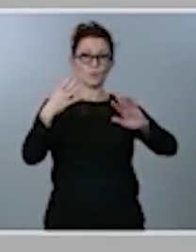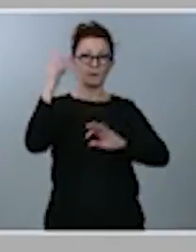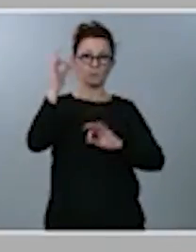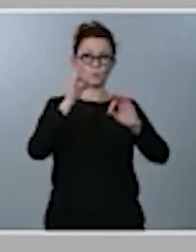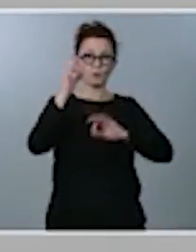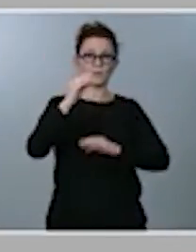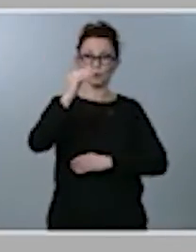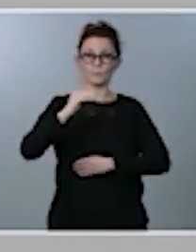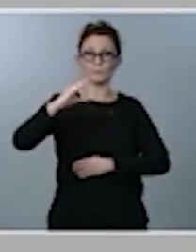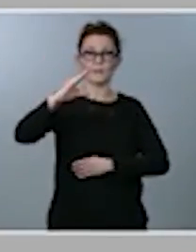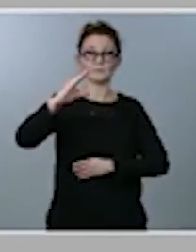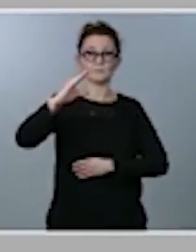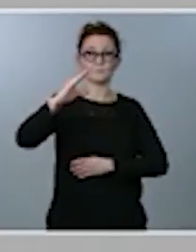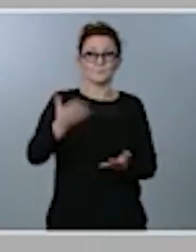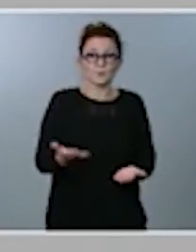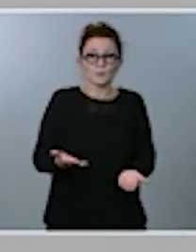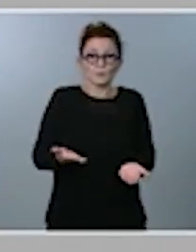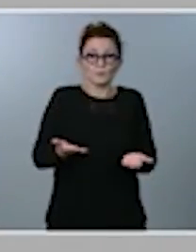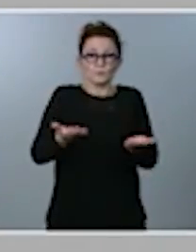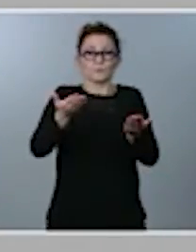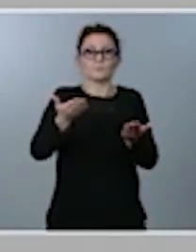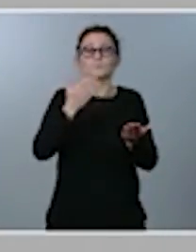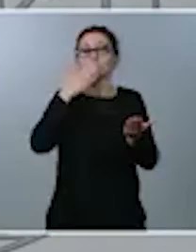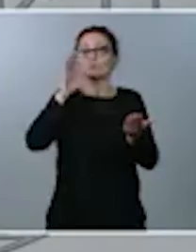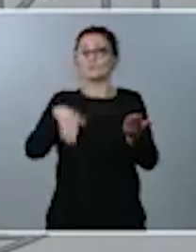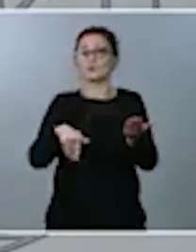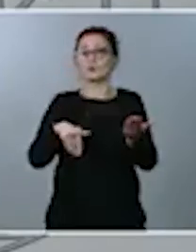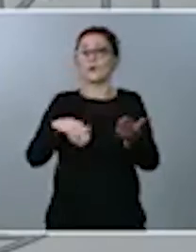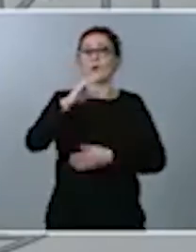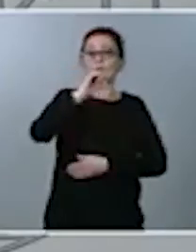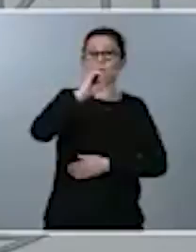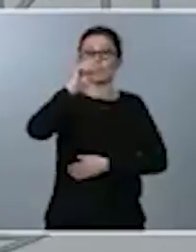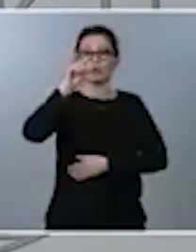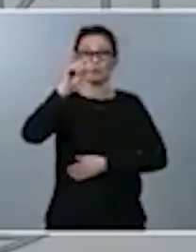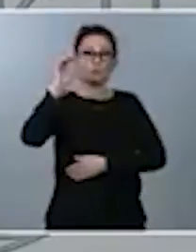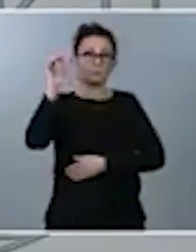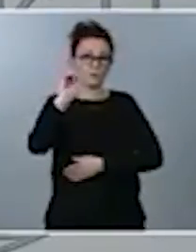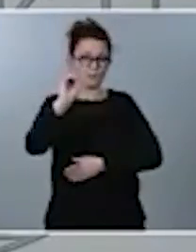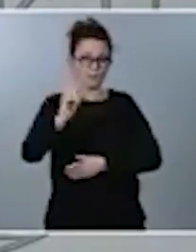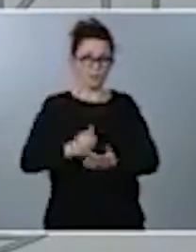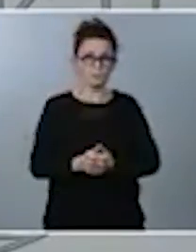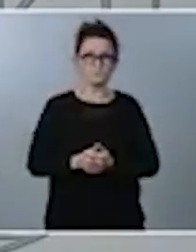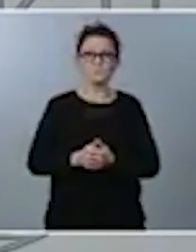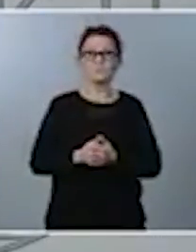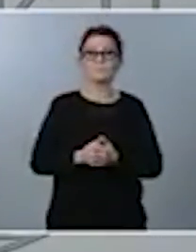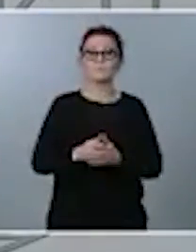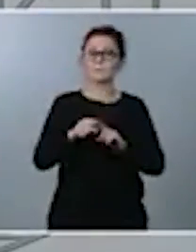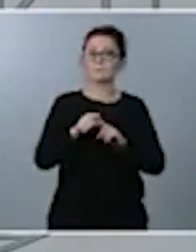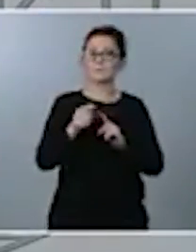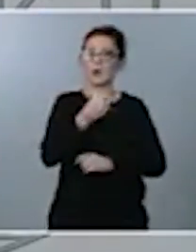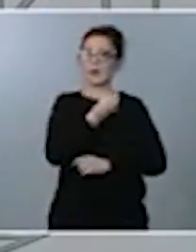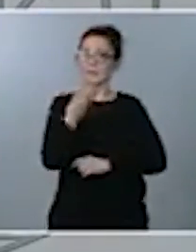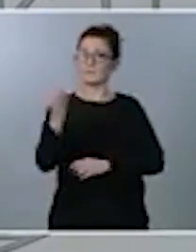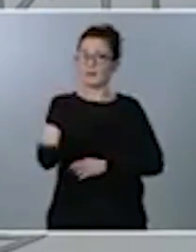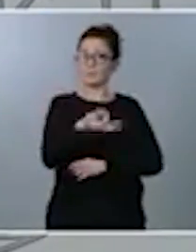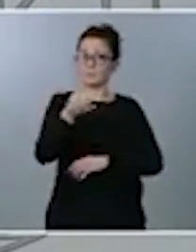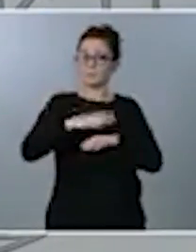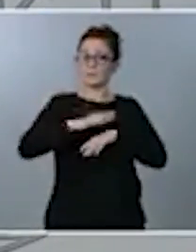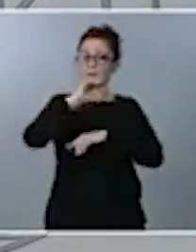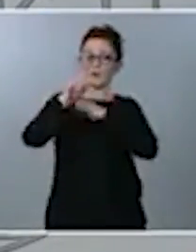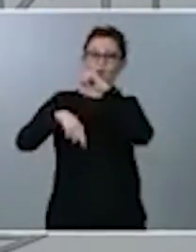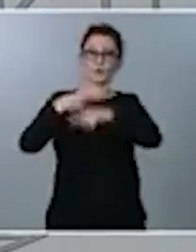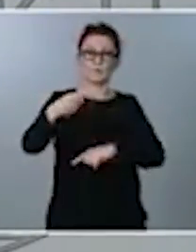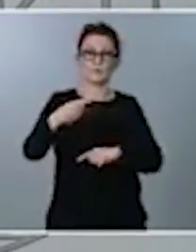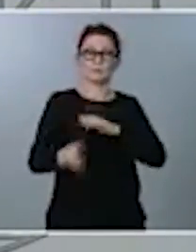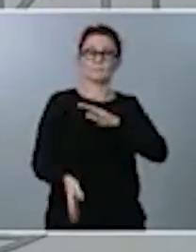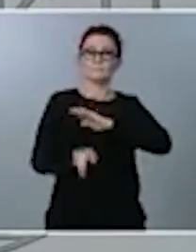inflación se va a situar en torno a un 0%. Eso no ha sido óbice para que el año que viene sigamos actualizando